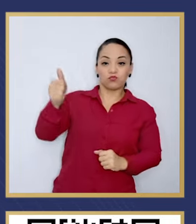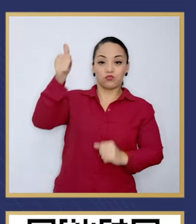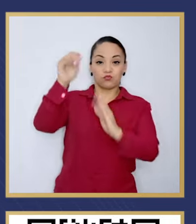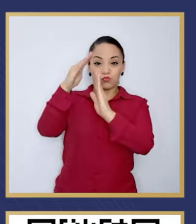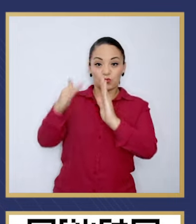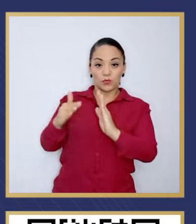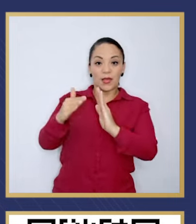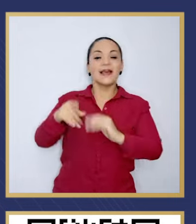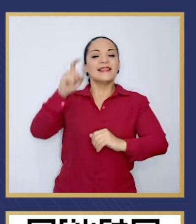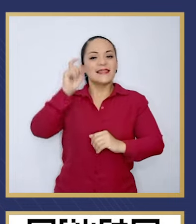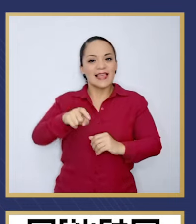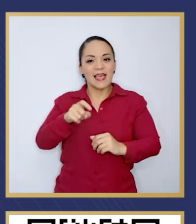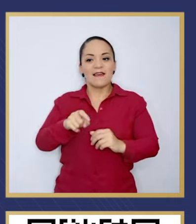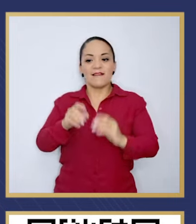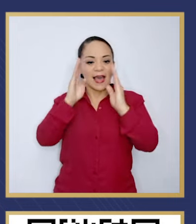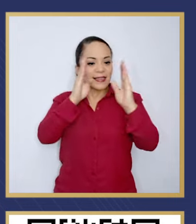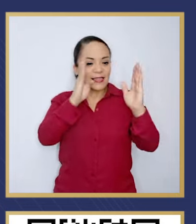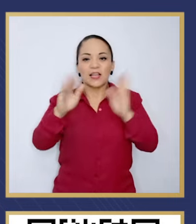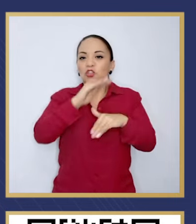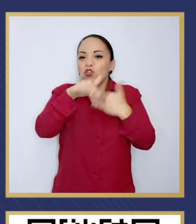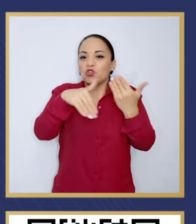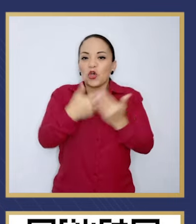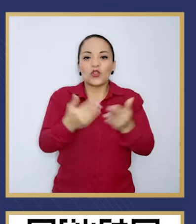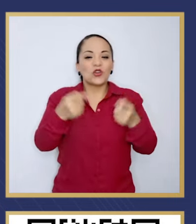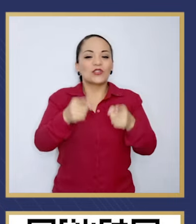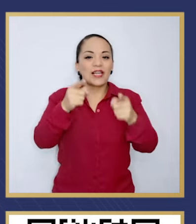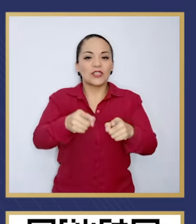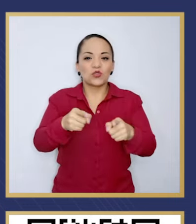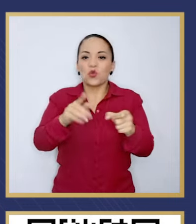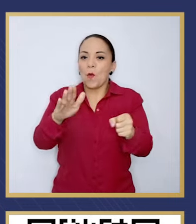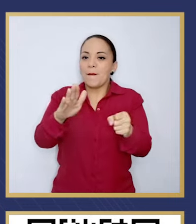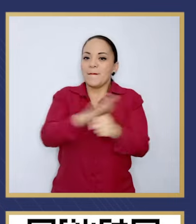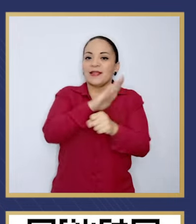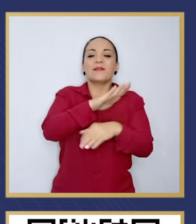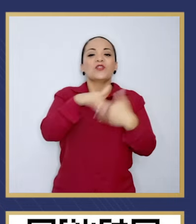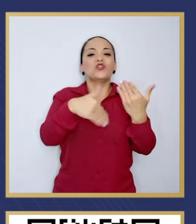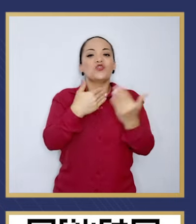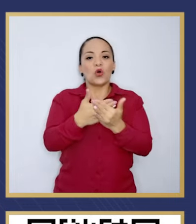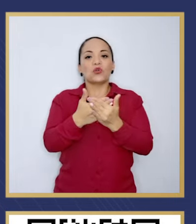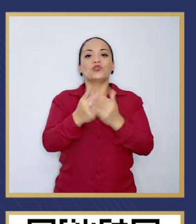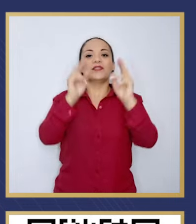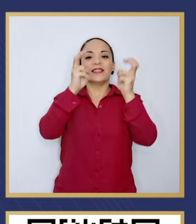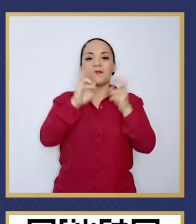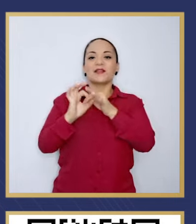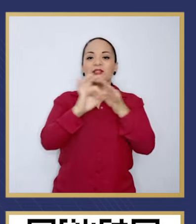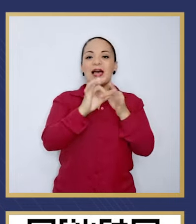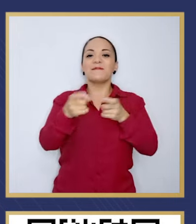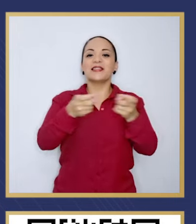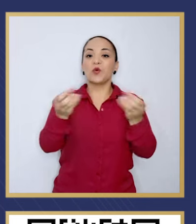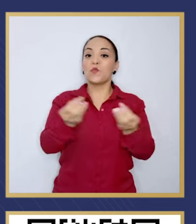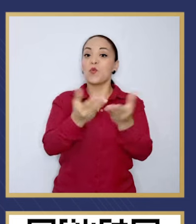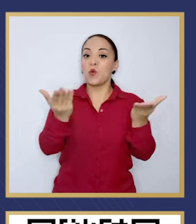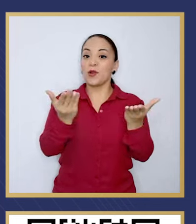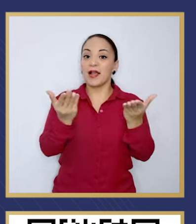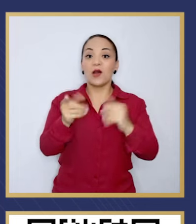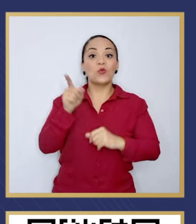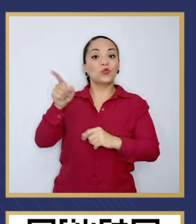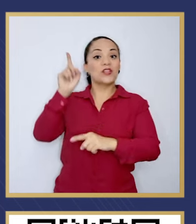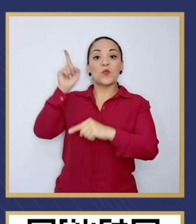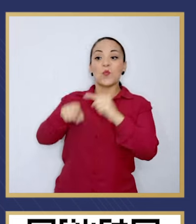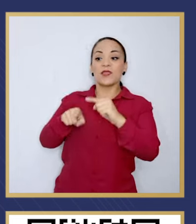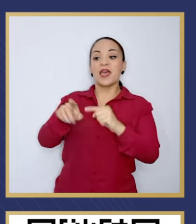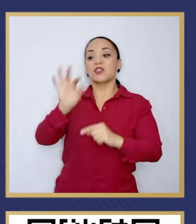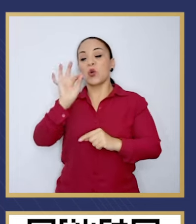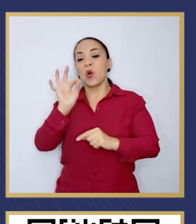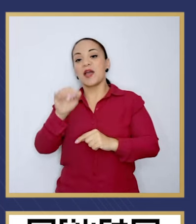absolutamente todos los casos relacionados a la administración pública y ya no puede escoger